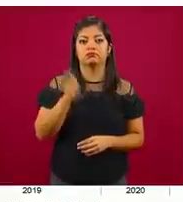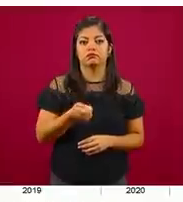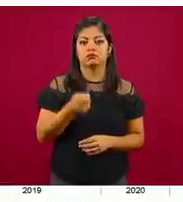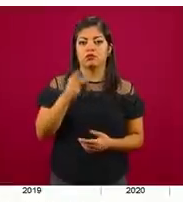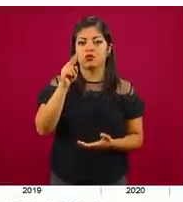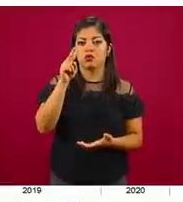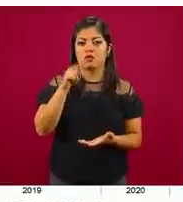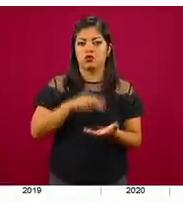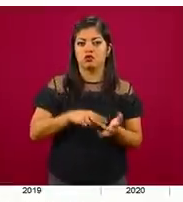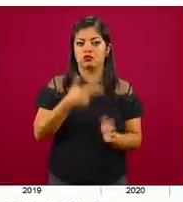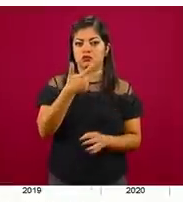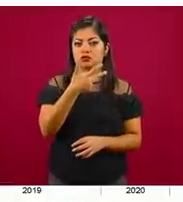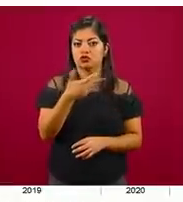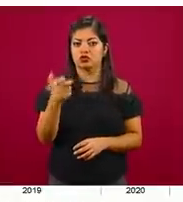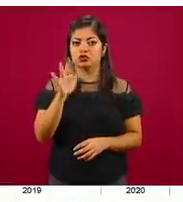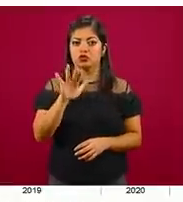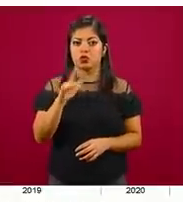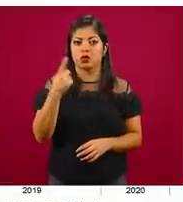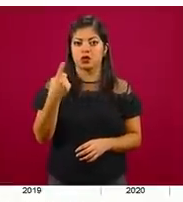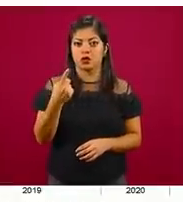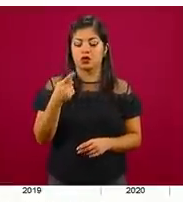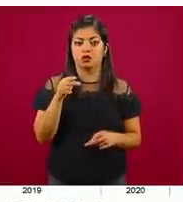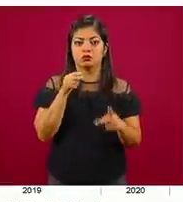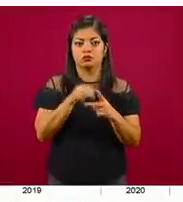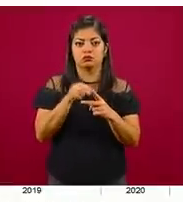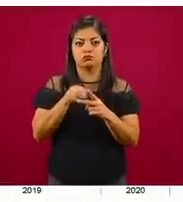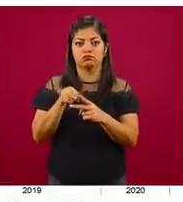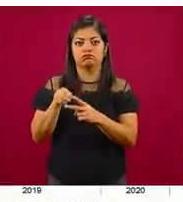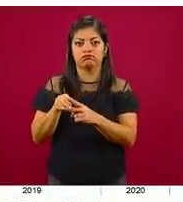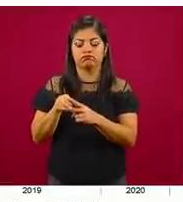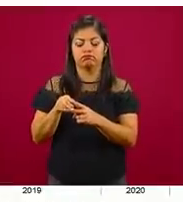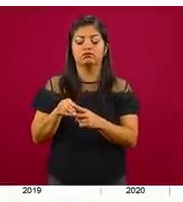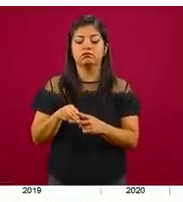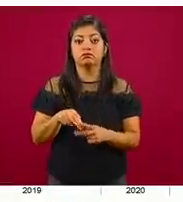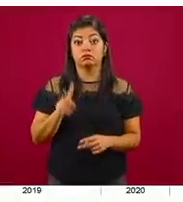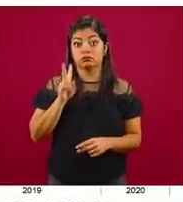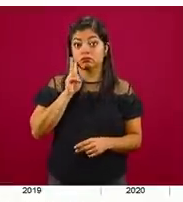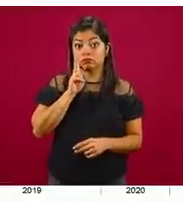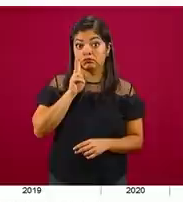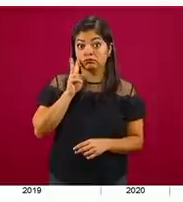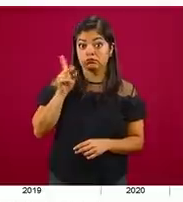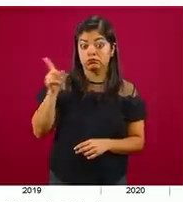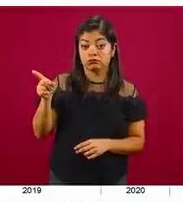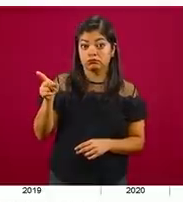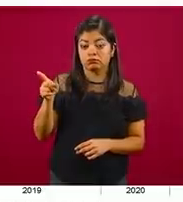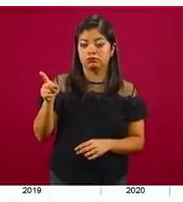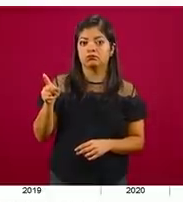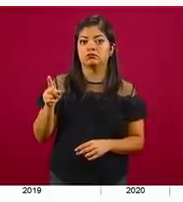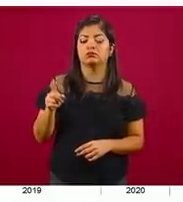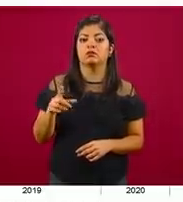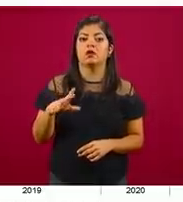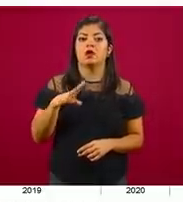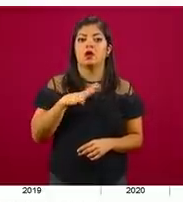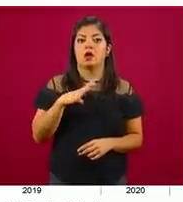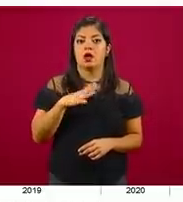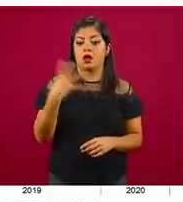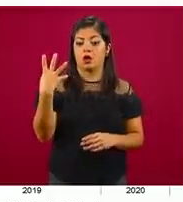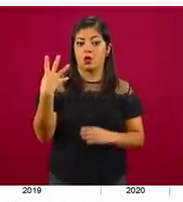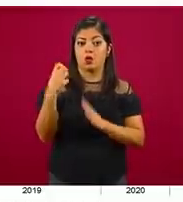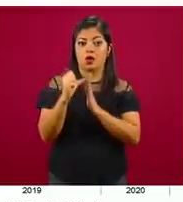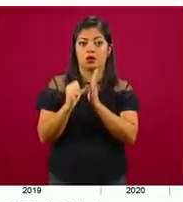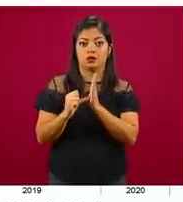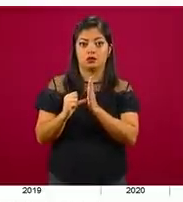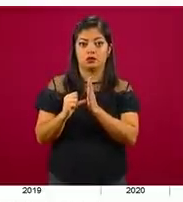851 homicidios dolosos. Podemos ver que ya son cuatro meses